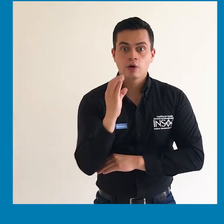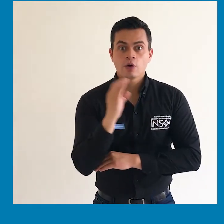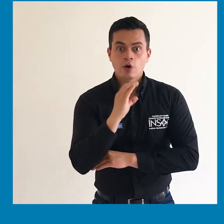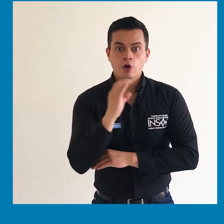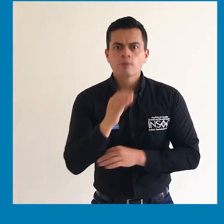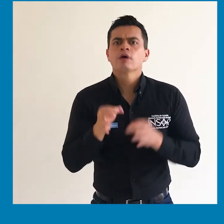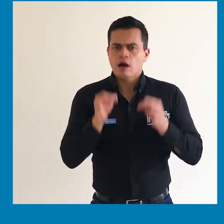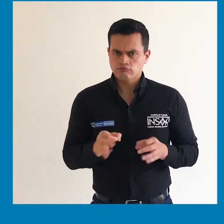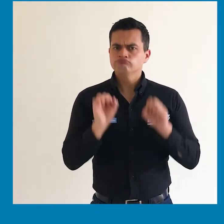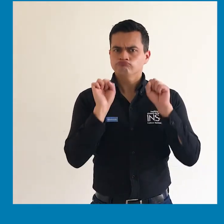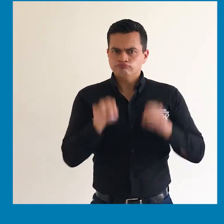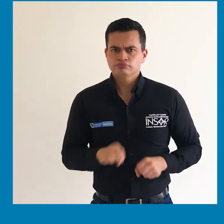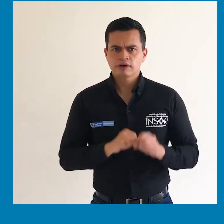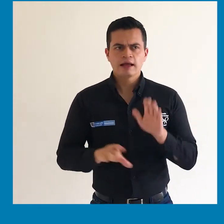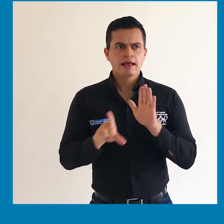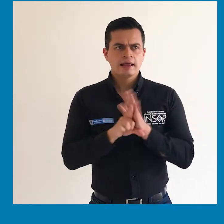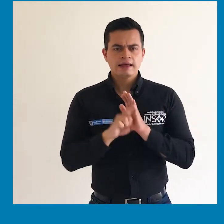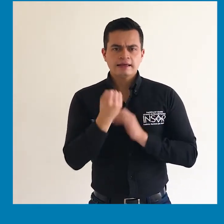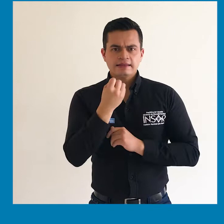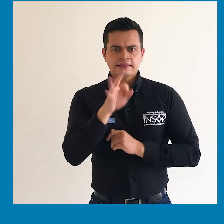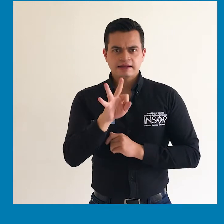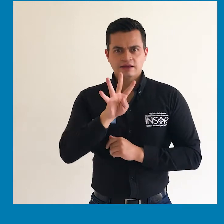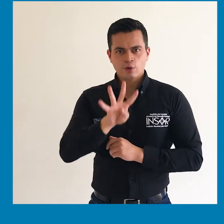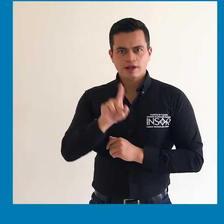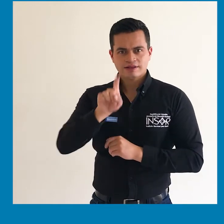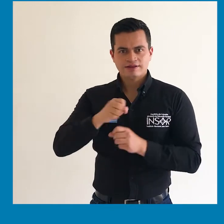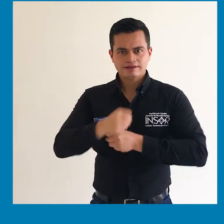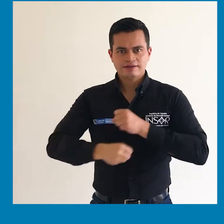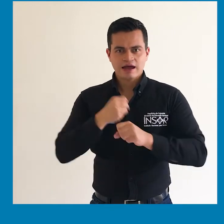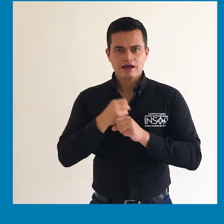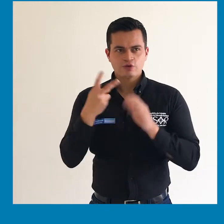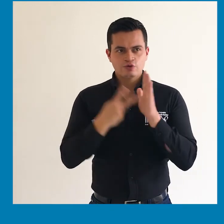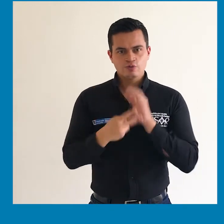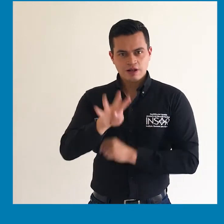relacionadas con la Ley Estatutaria 16-18 de 2013